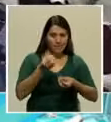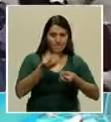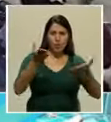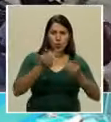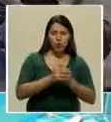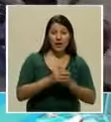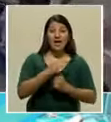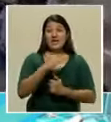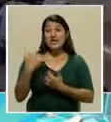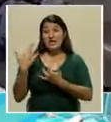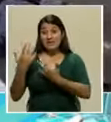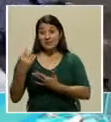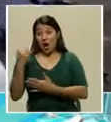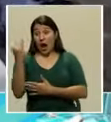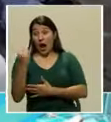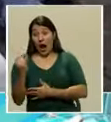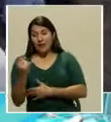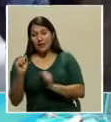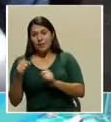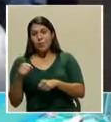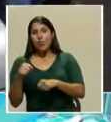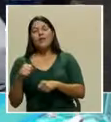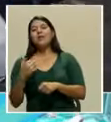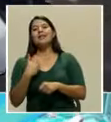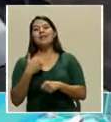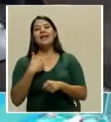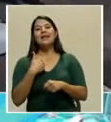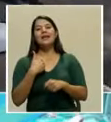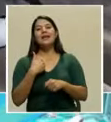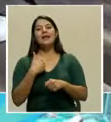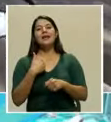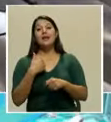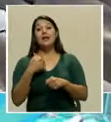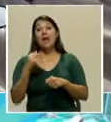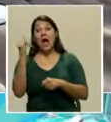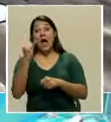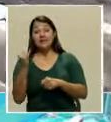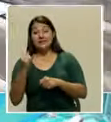las artes escénicas tengan un espacio en el sistema de educación pública costarricense.